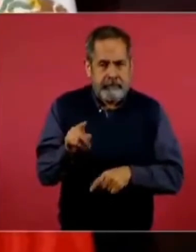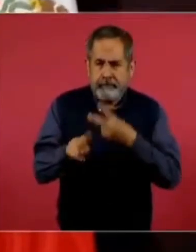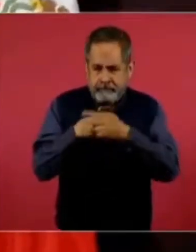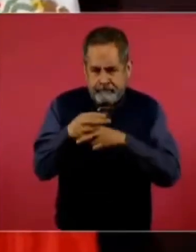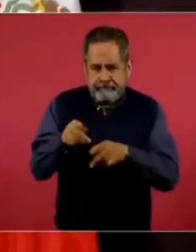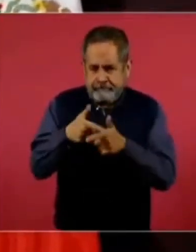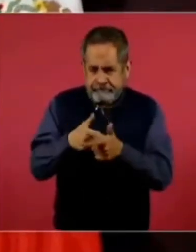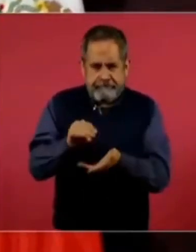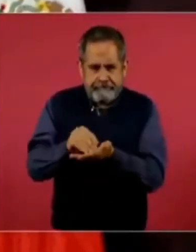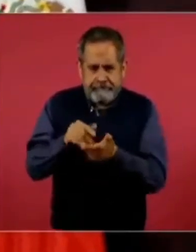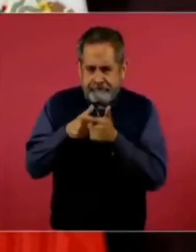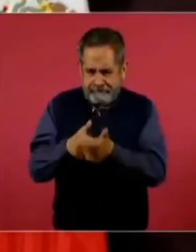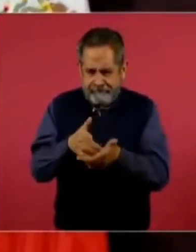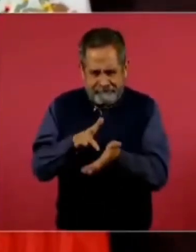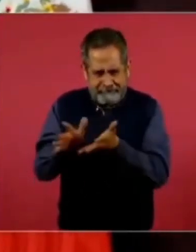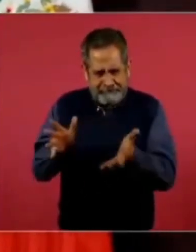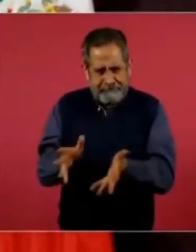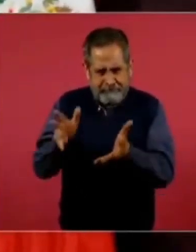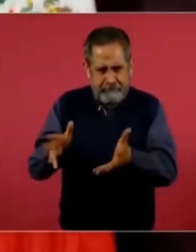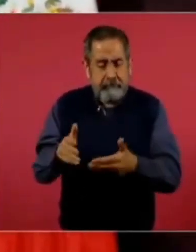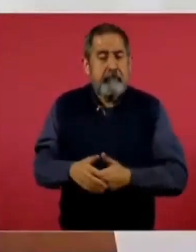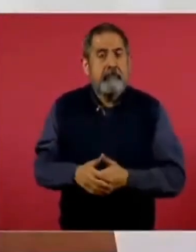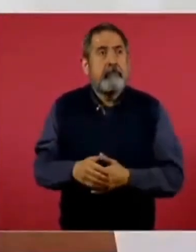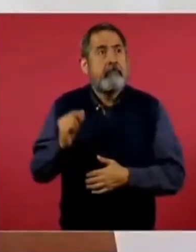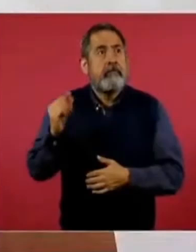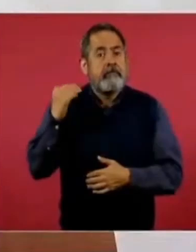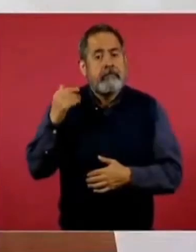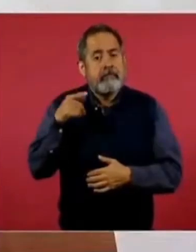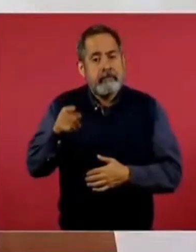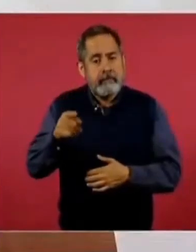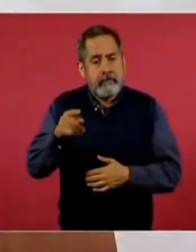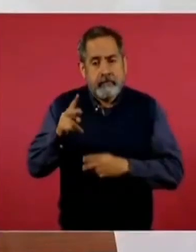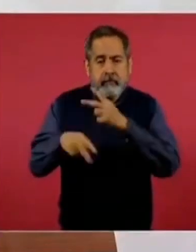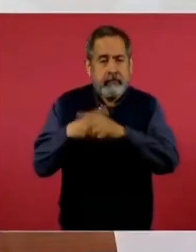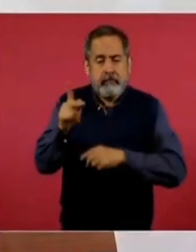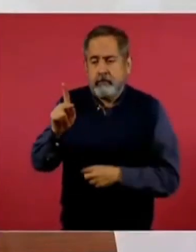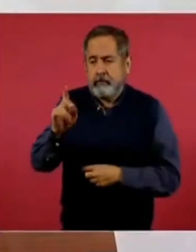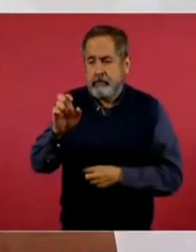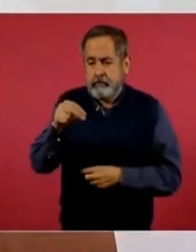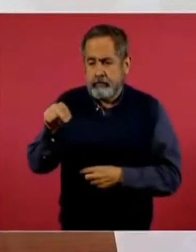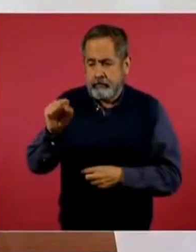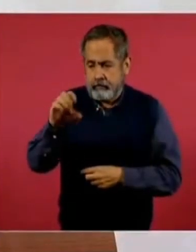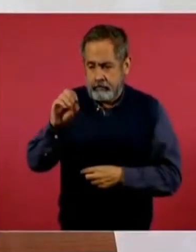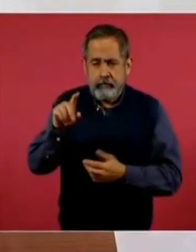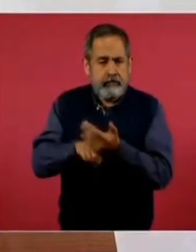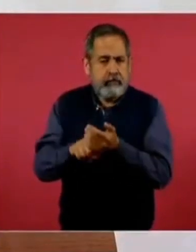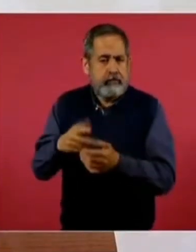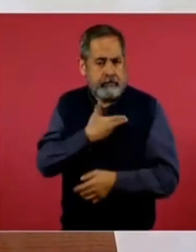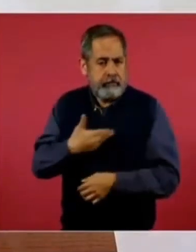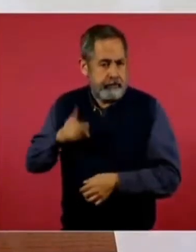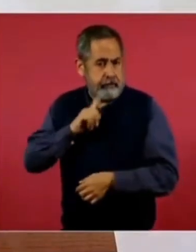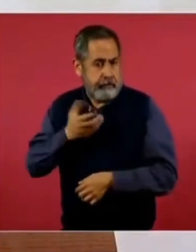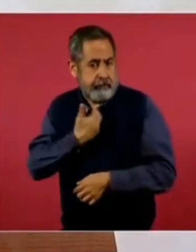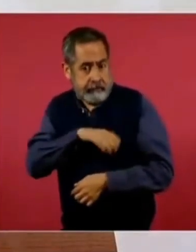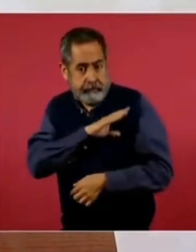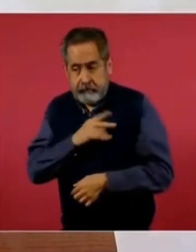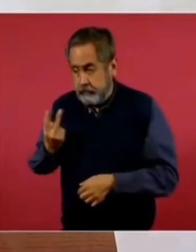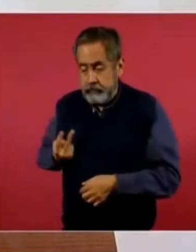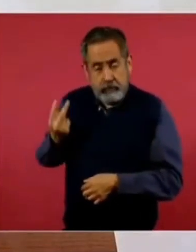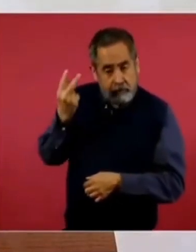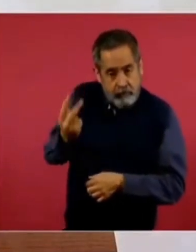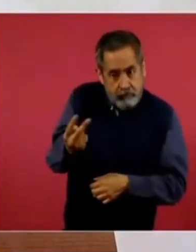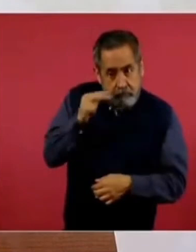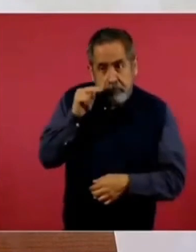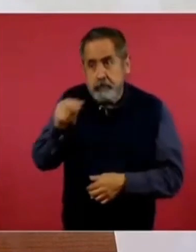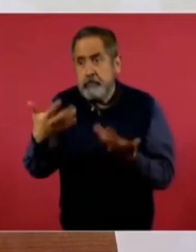impulsando las inversiones. Entonces, ahora fuimos a Peñasco con la presidenta electa, se vio la